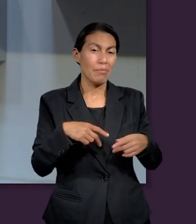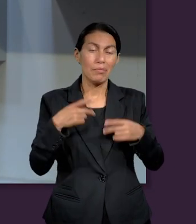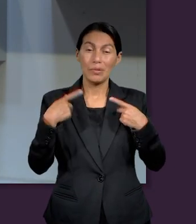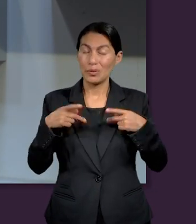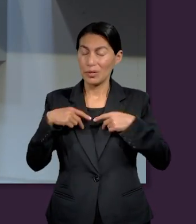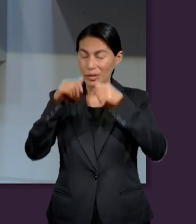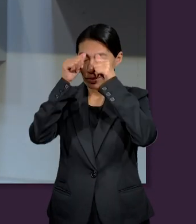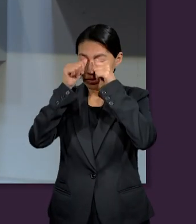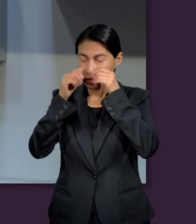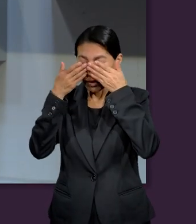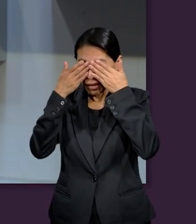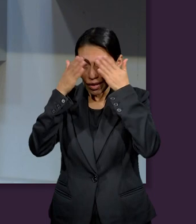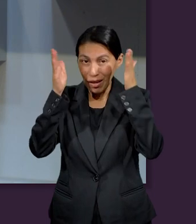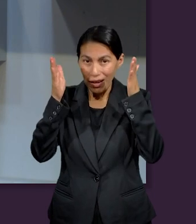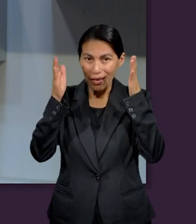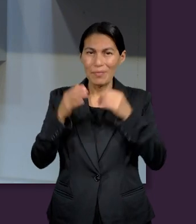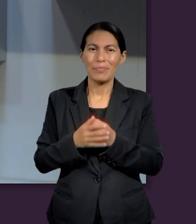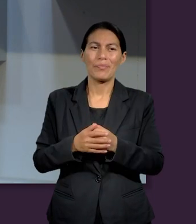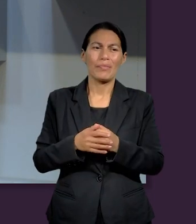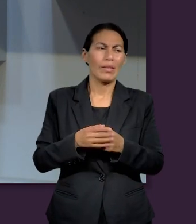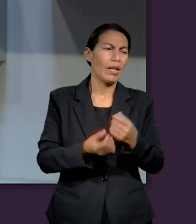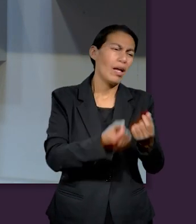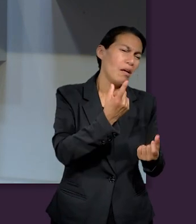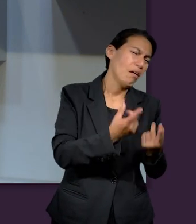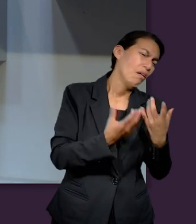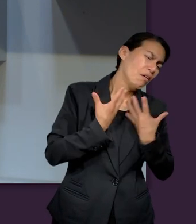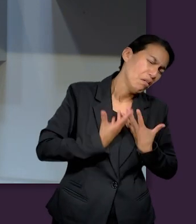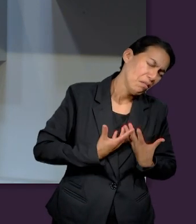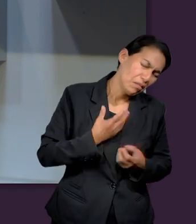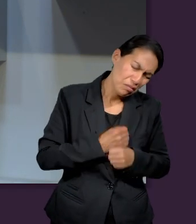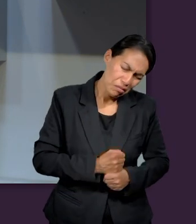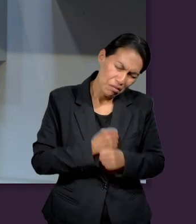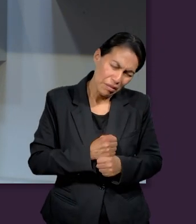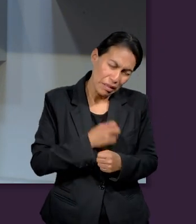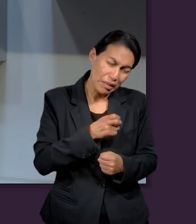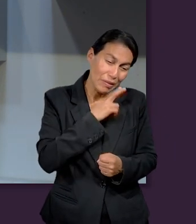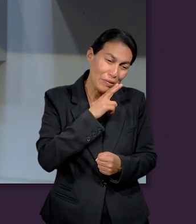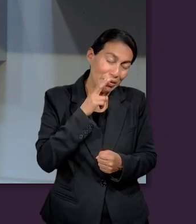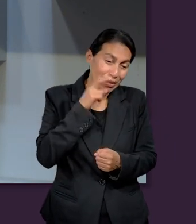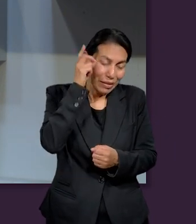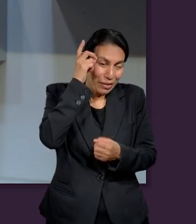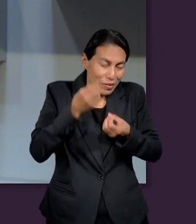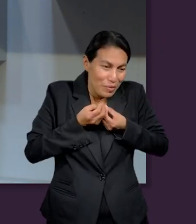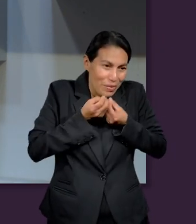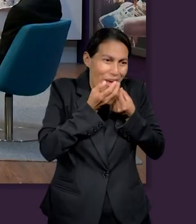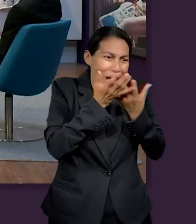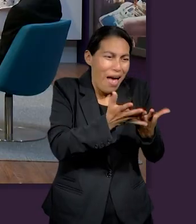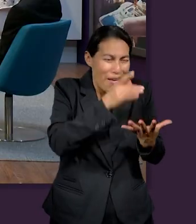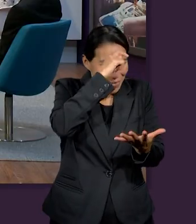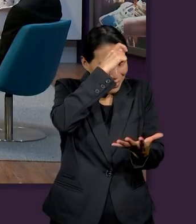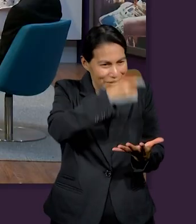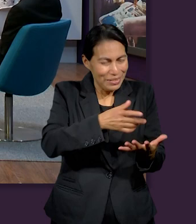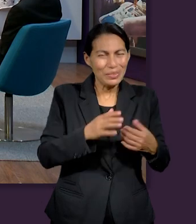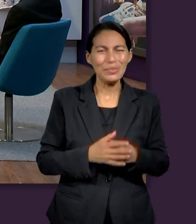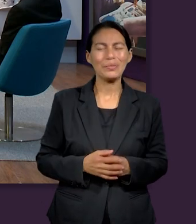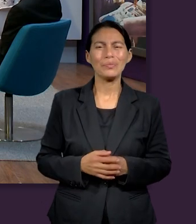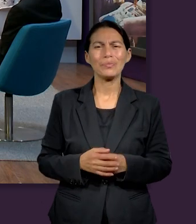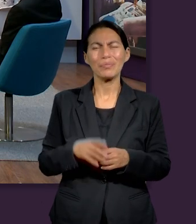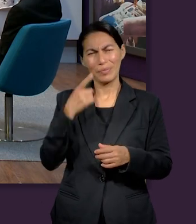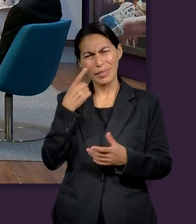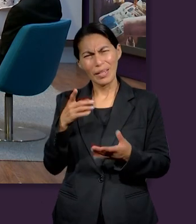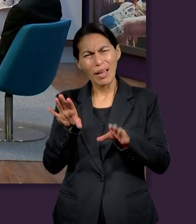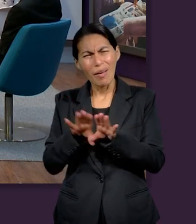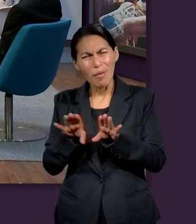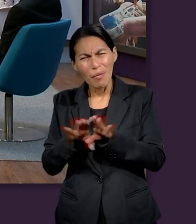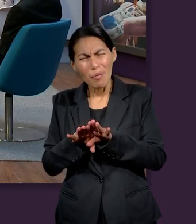vista a los ciegos buenas nuevas al que más lo necesita entonces noten